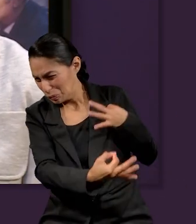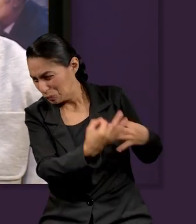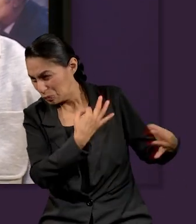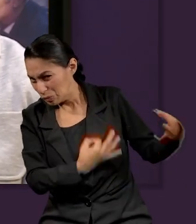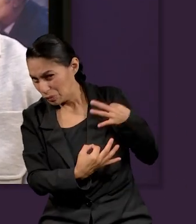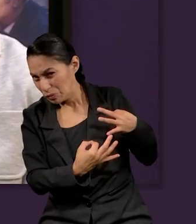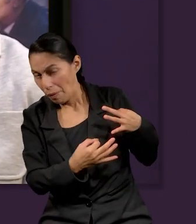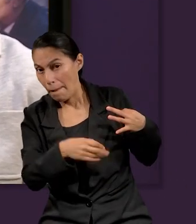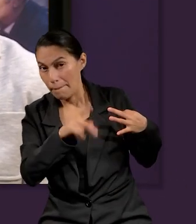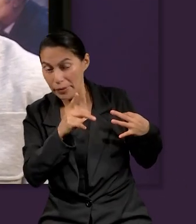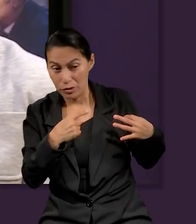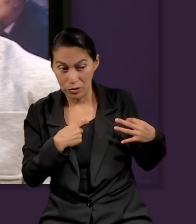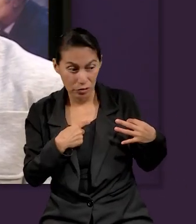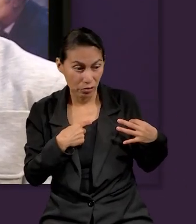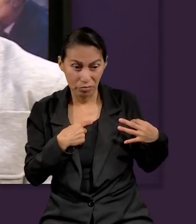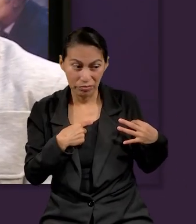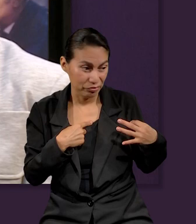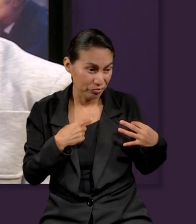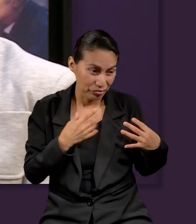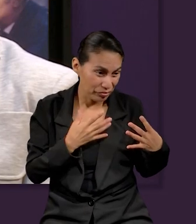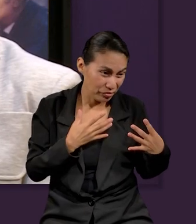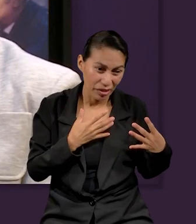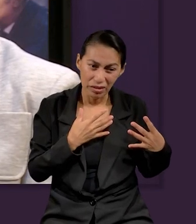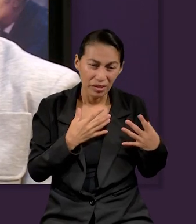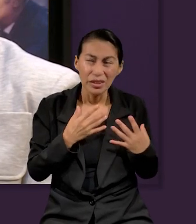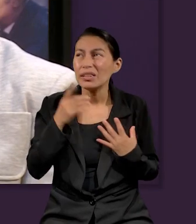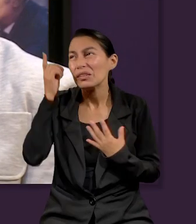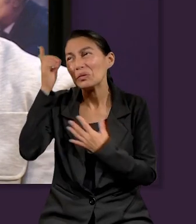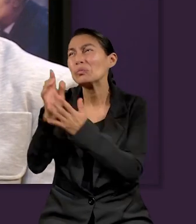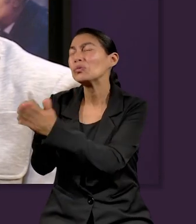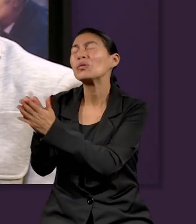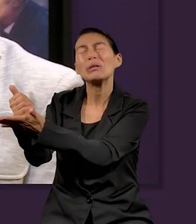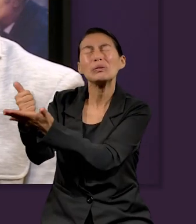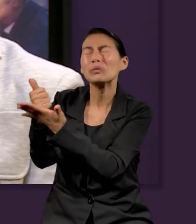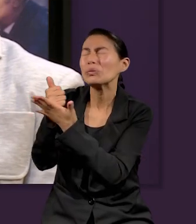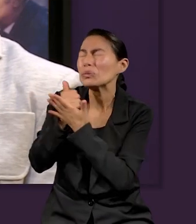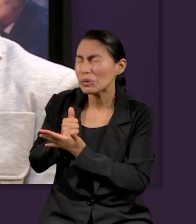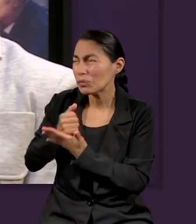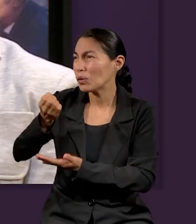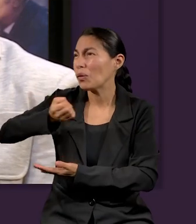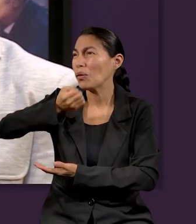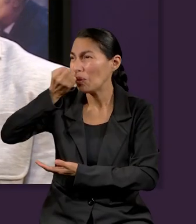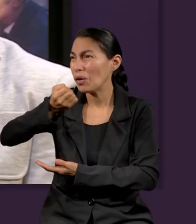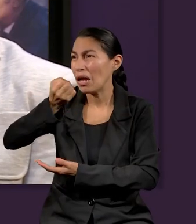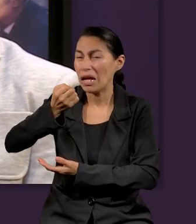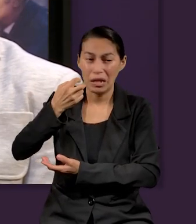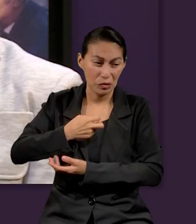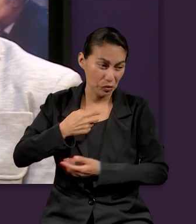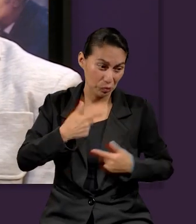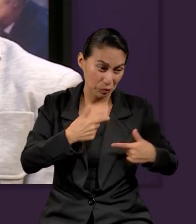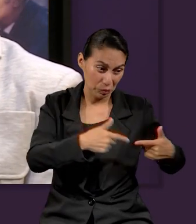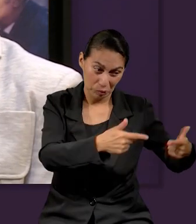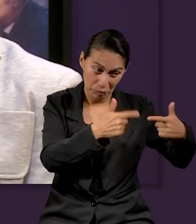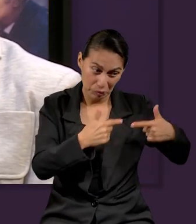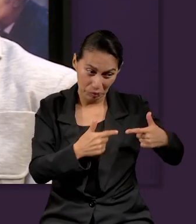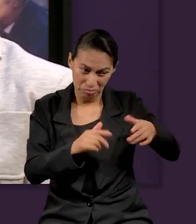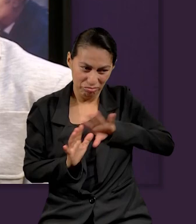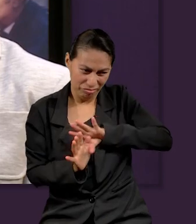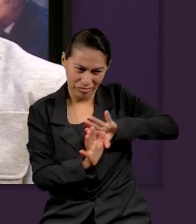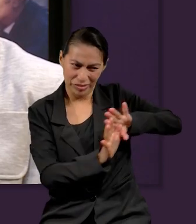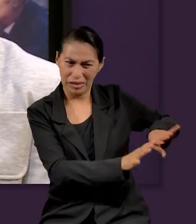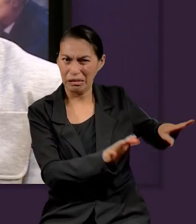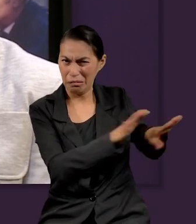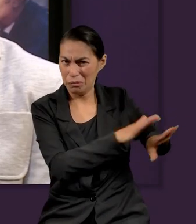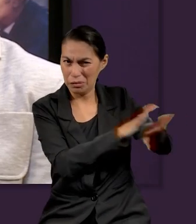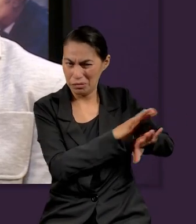nos puede influenciar terriblemente, si nosotros tenemos el deseo y buscamos a Dios, claro que podemos cambiar nuestra historia,